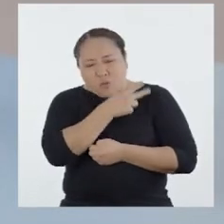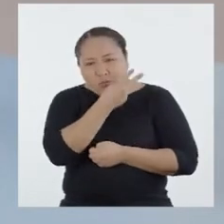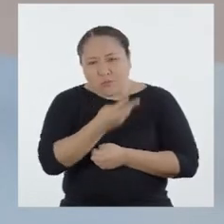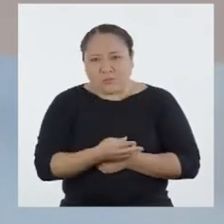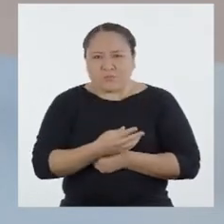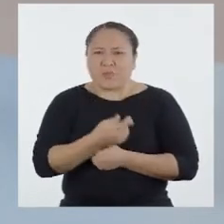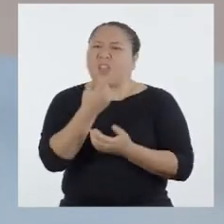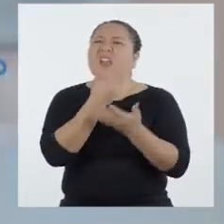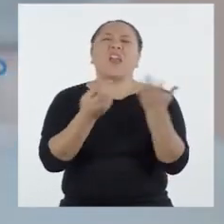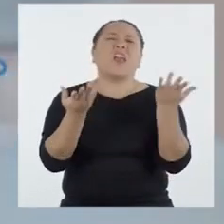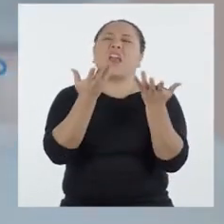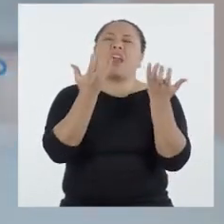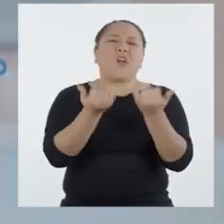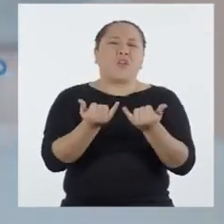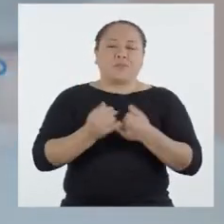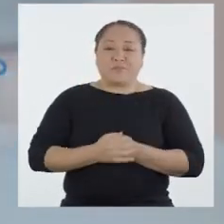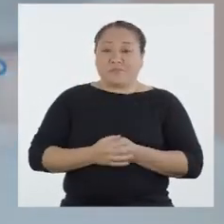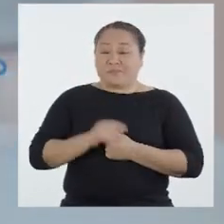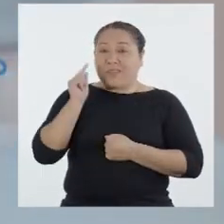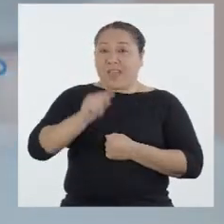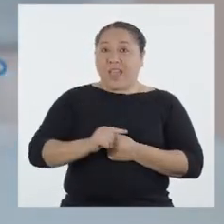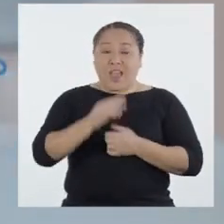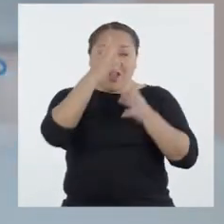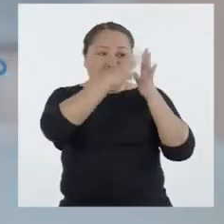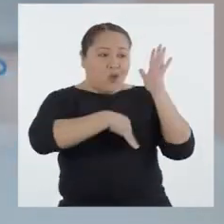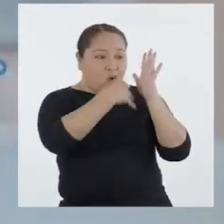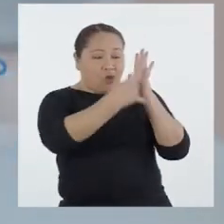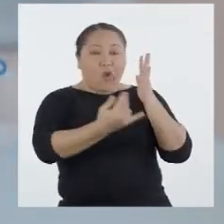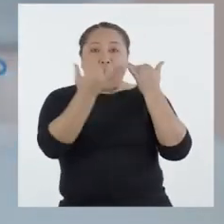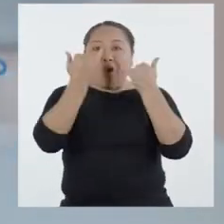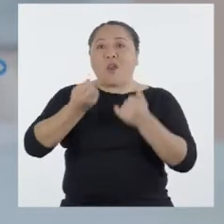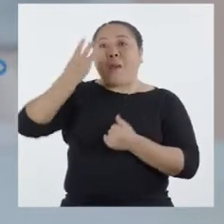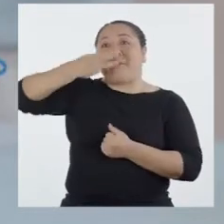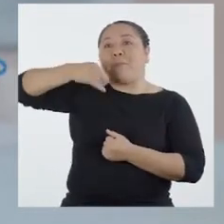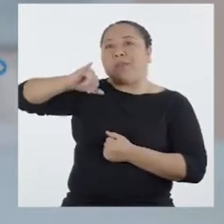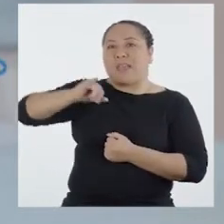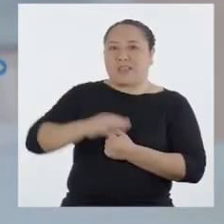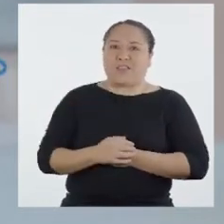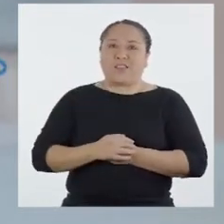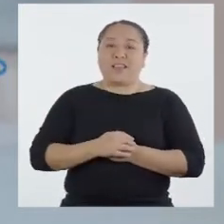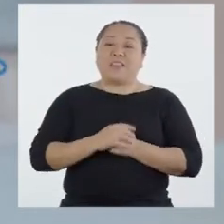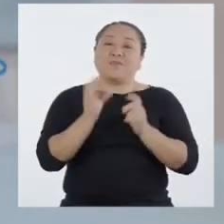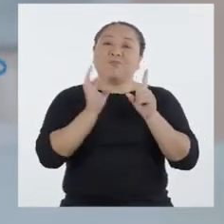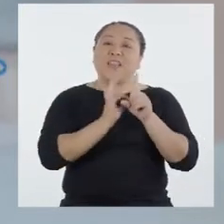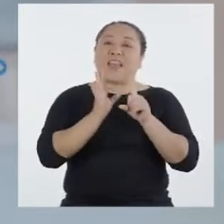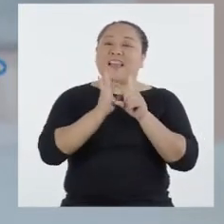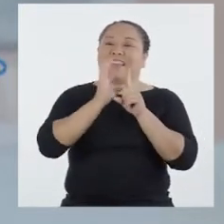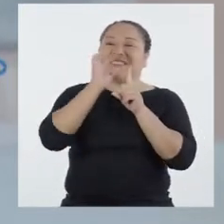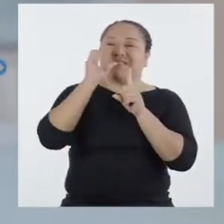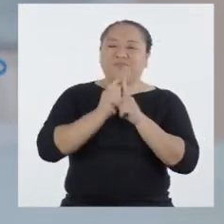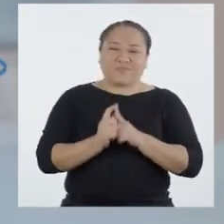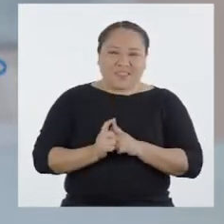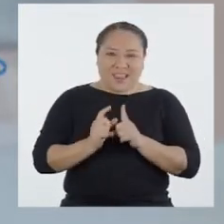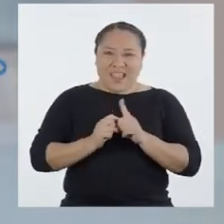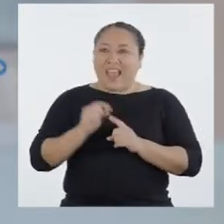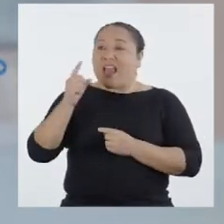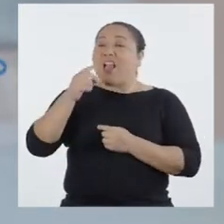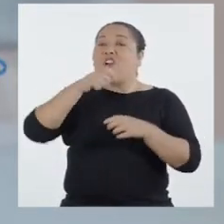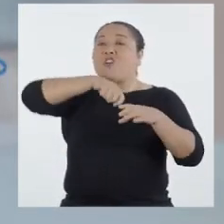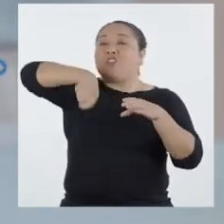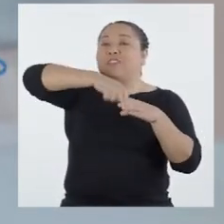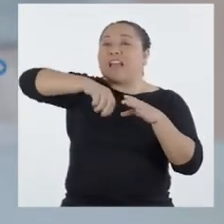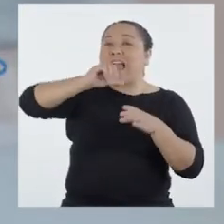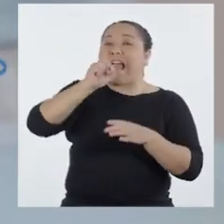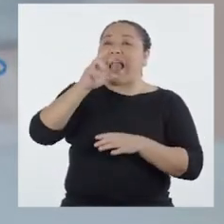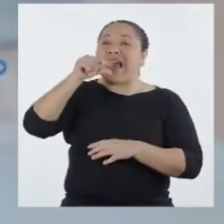¿Y qué tenemos para hoy? Bueno, según el horario, hoy es miércoles de menestras y le tocaba cocinar a Arquímedes.